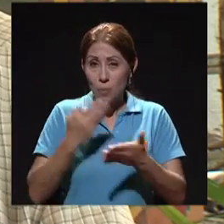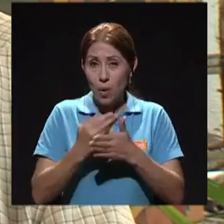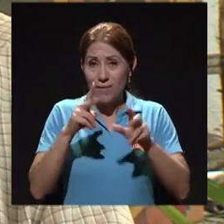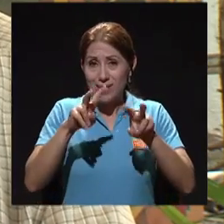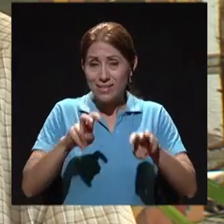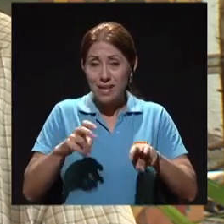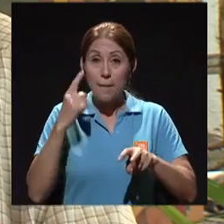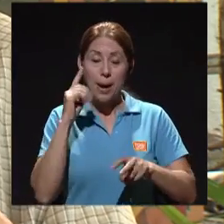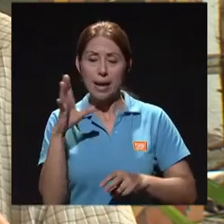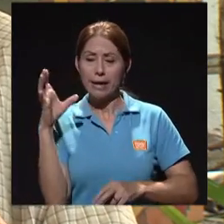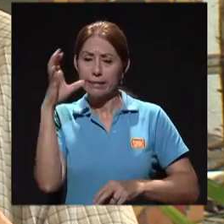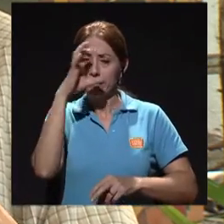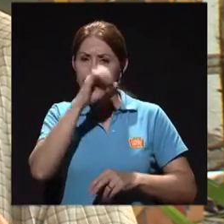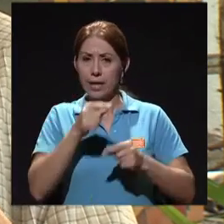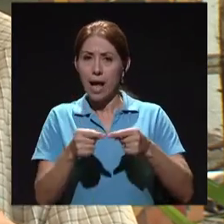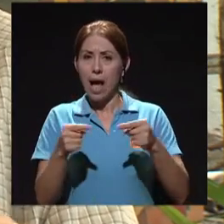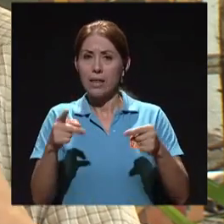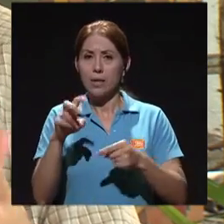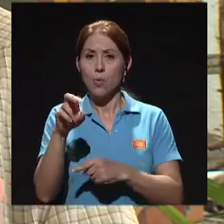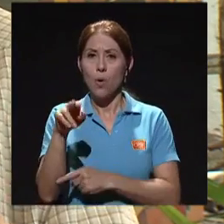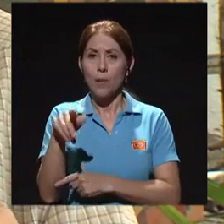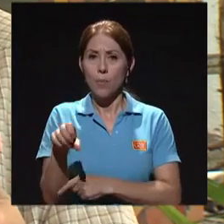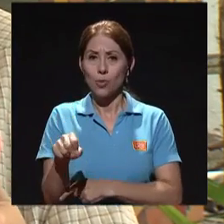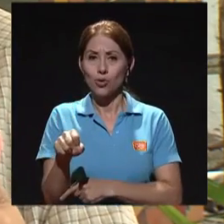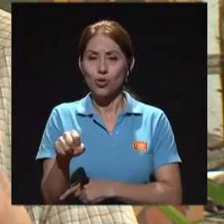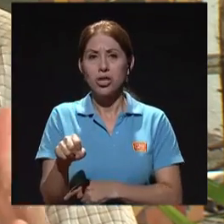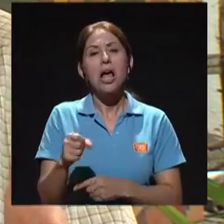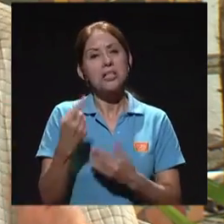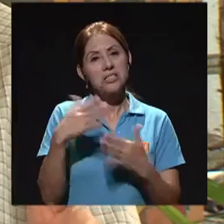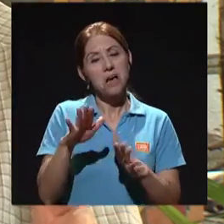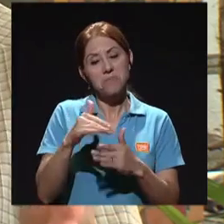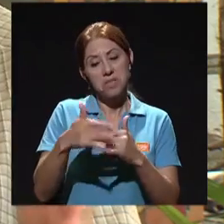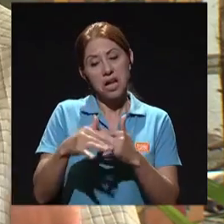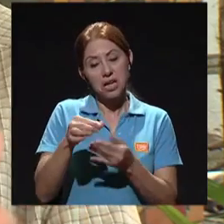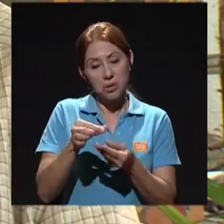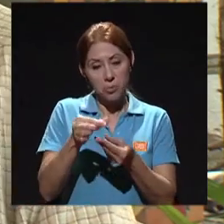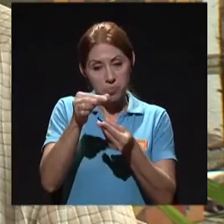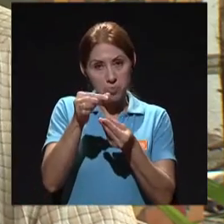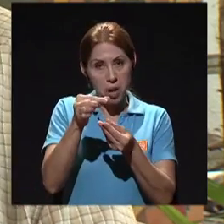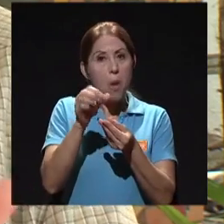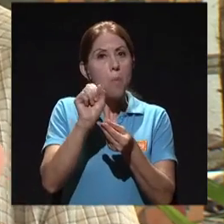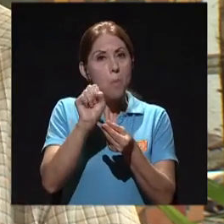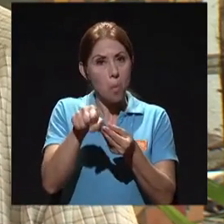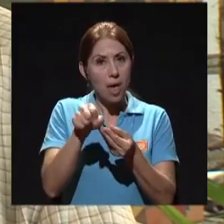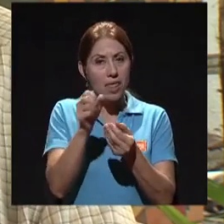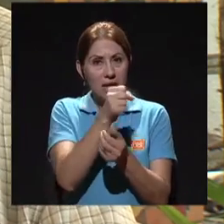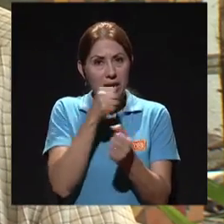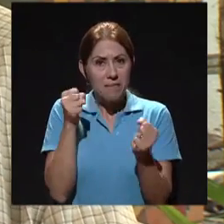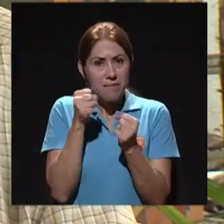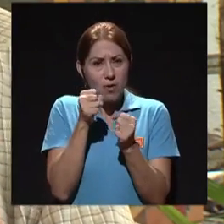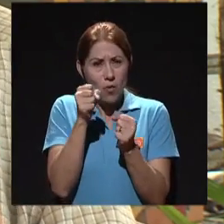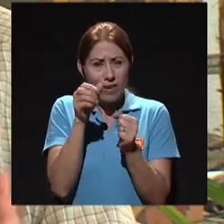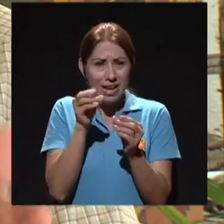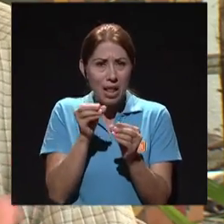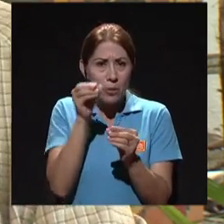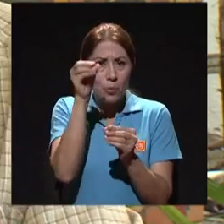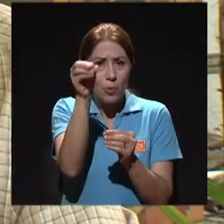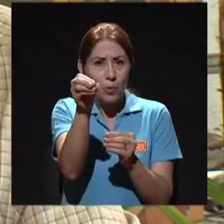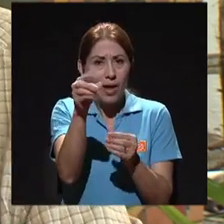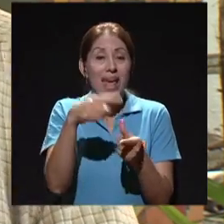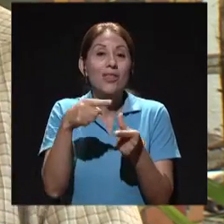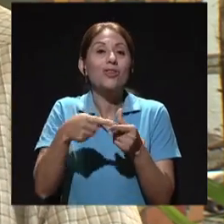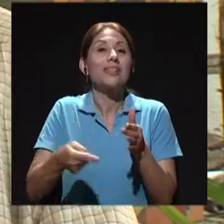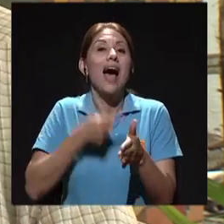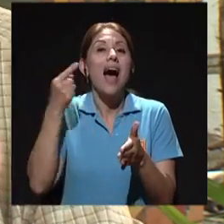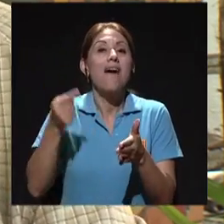anticuerpos, etc., se pueden, las muestras se pueden congelar. Y muchas veces los laboratorios tienen establecidos, bueno, dos veces